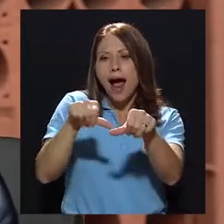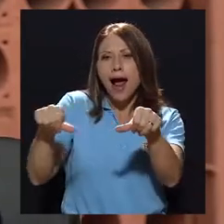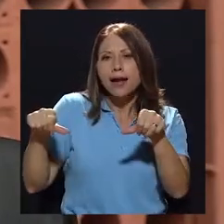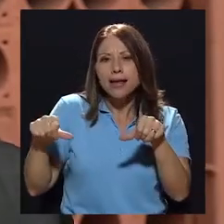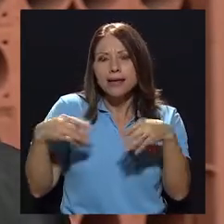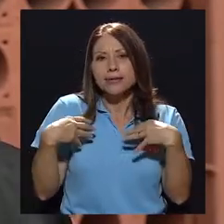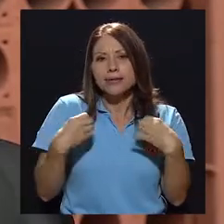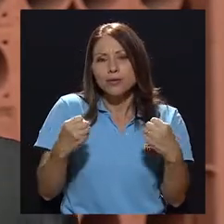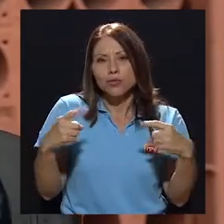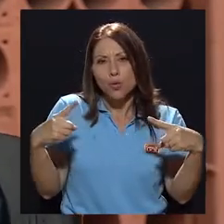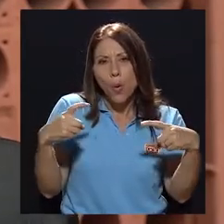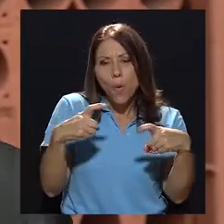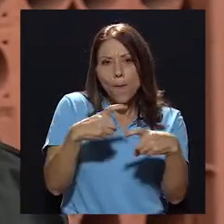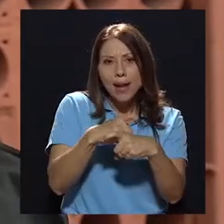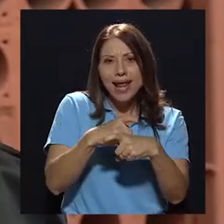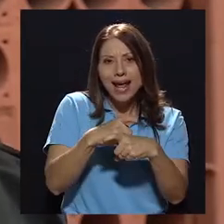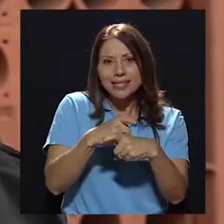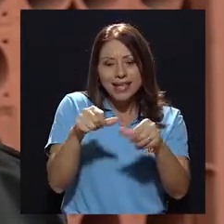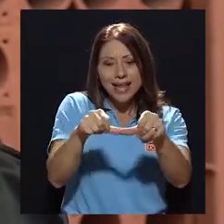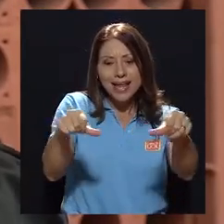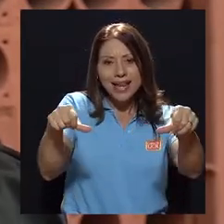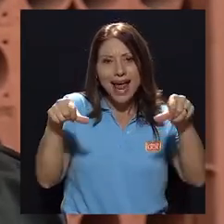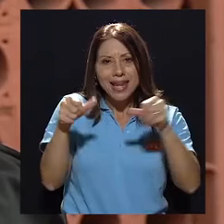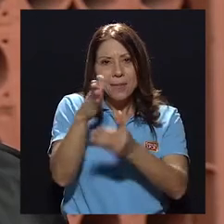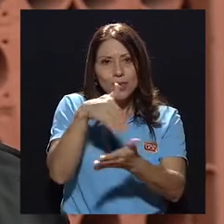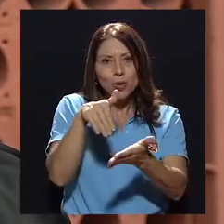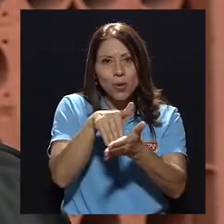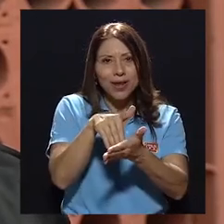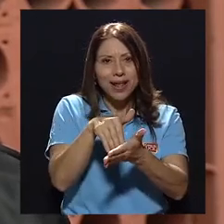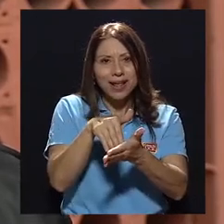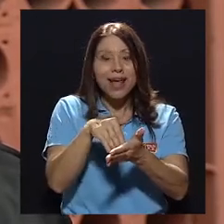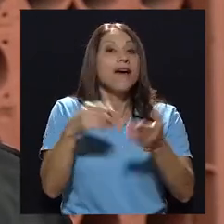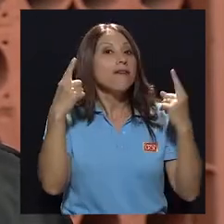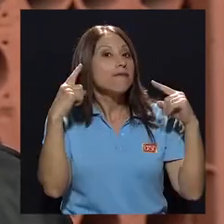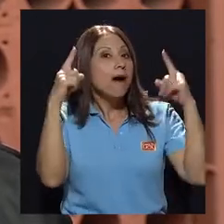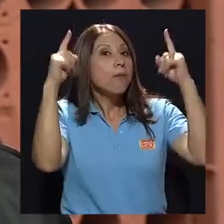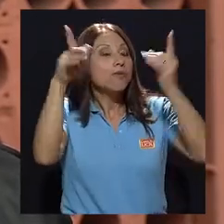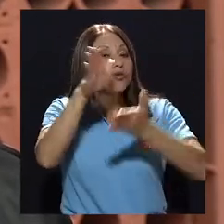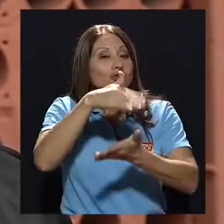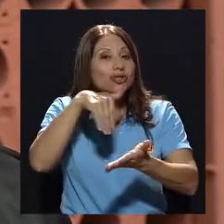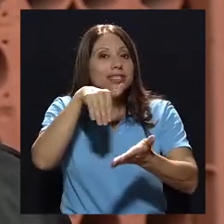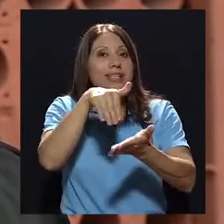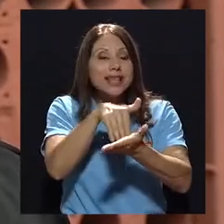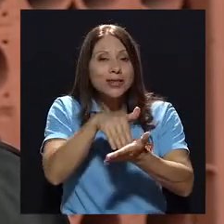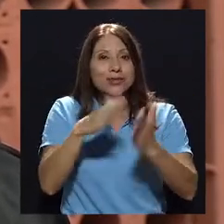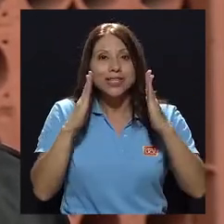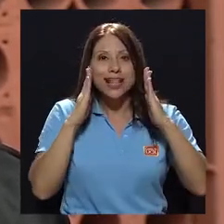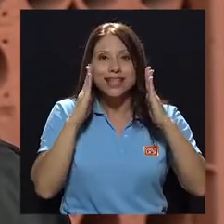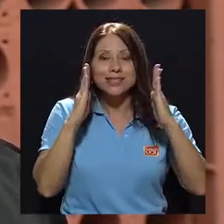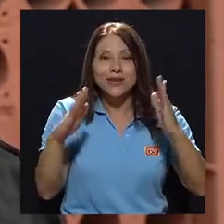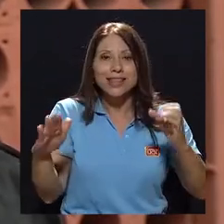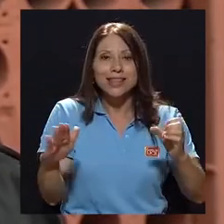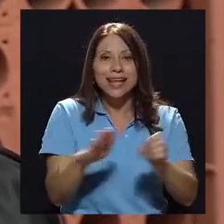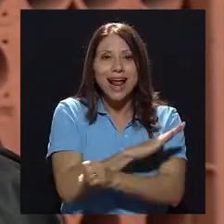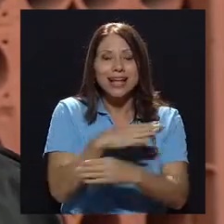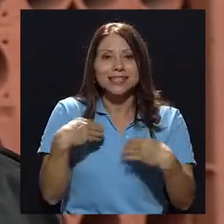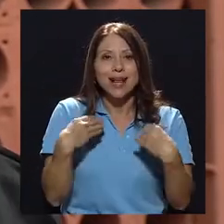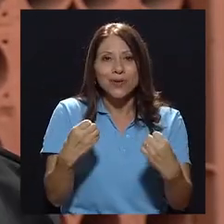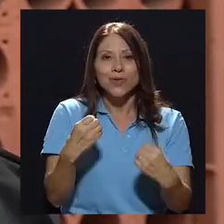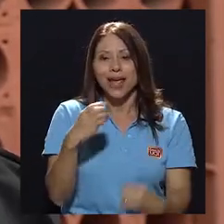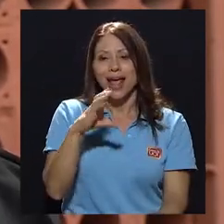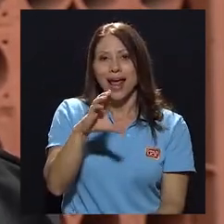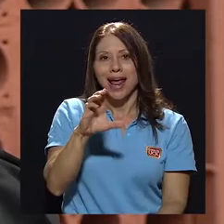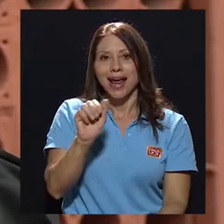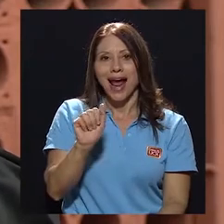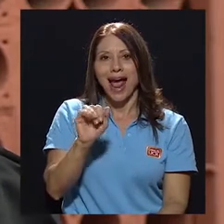salud complejas en el área metropolitana, los famosos centros de atención integral en salud, los CAIs, que existen en algunas